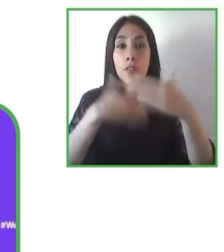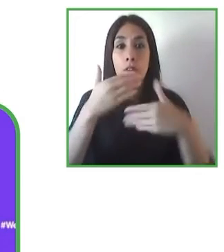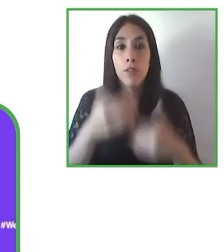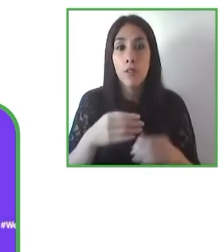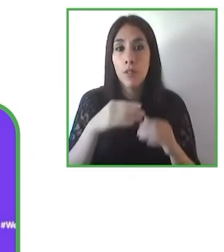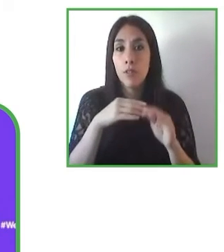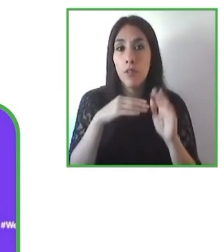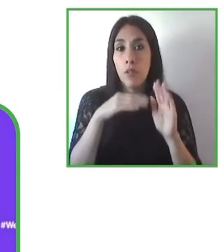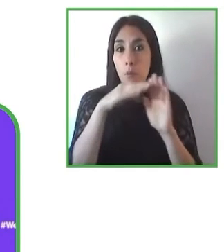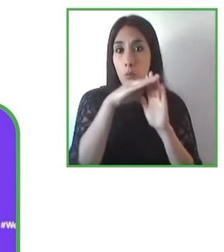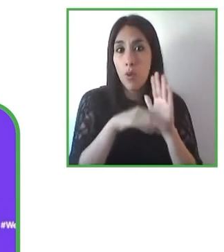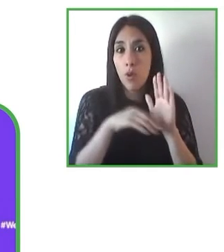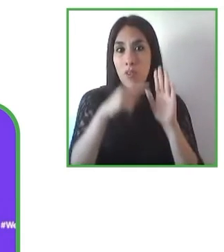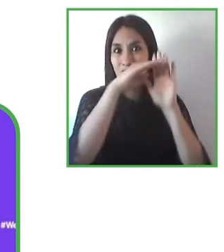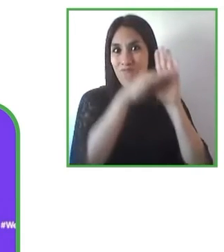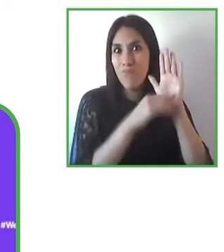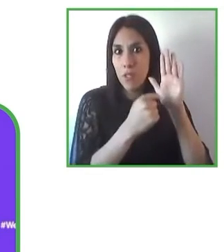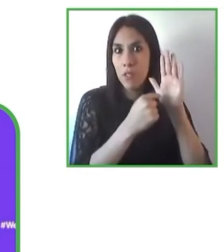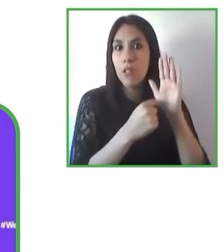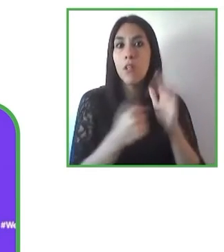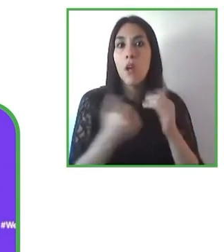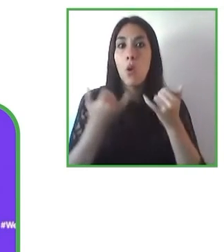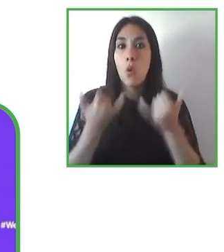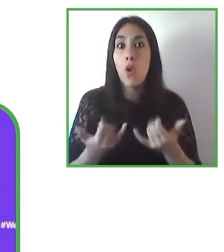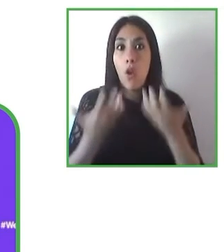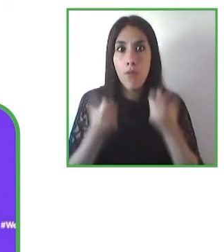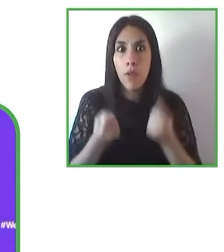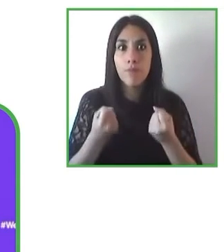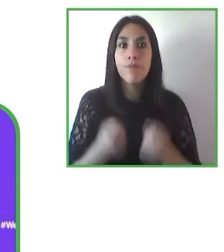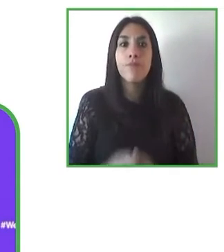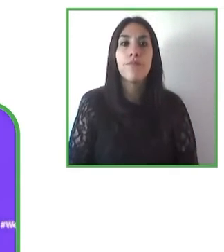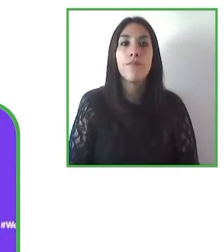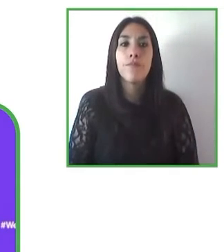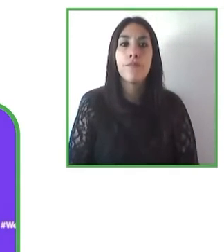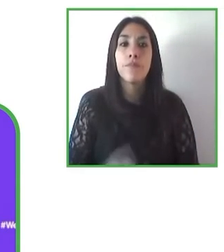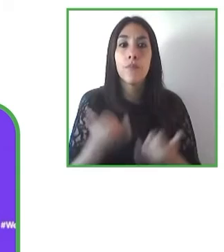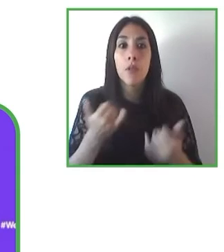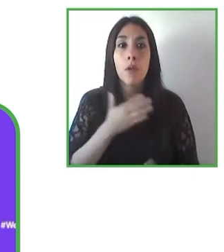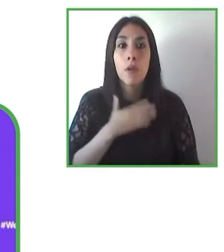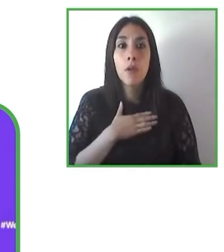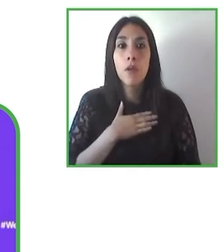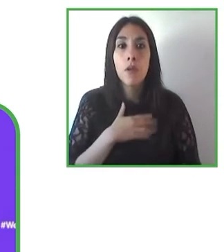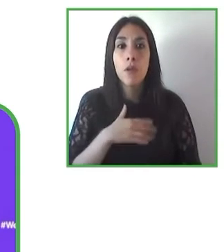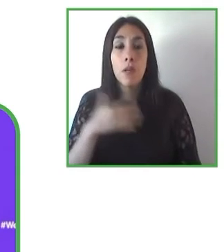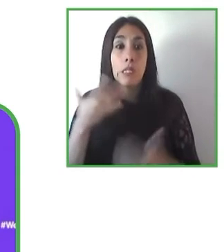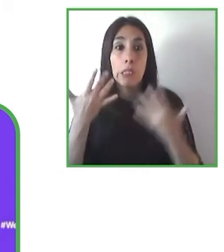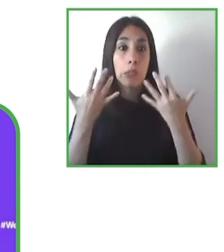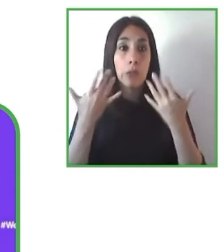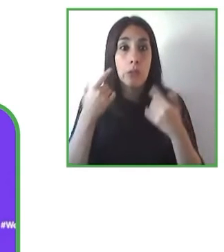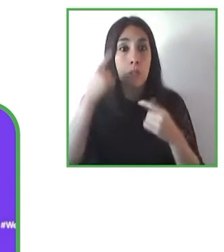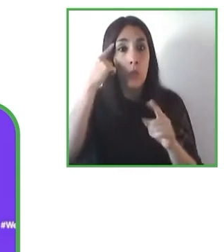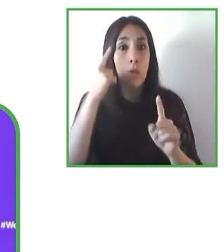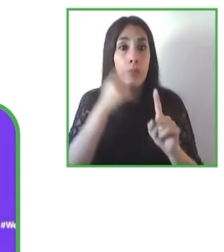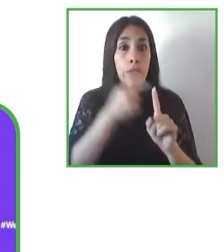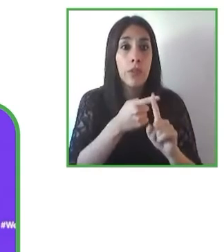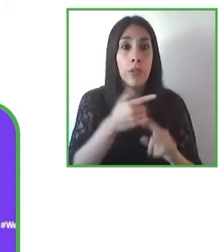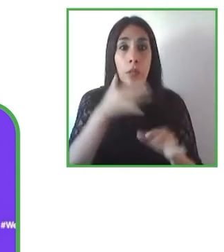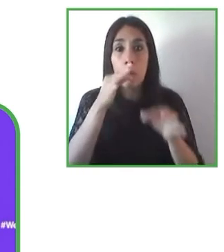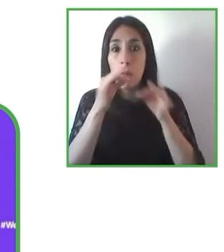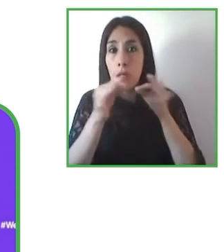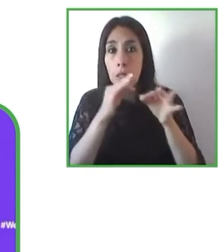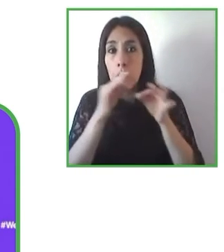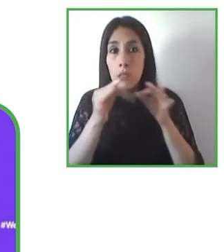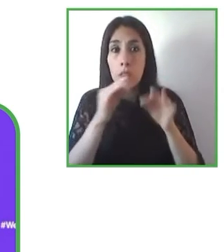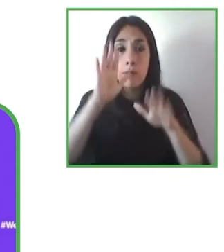entonces eso es mi esperanza y lo que quiero comunicar a nuestros clientes y